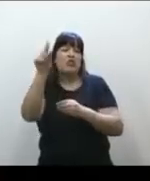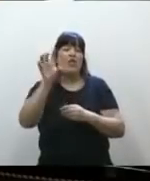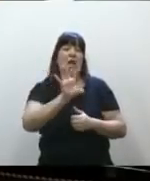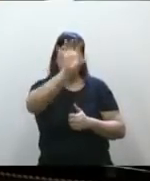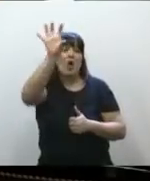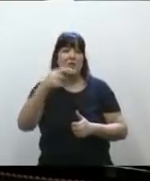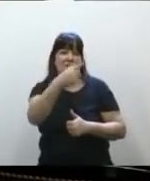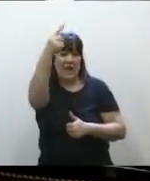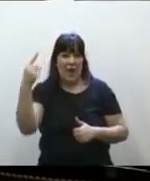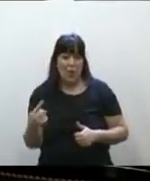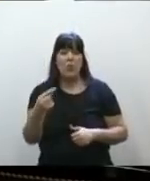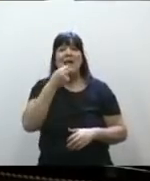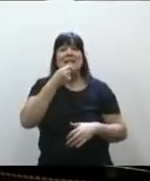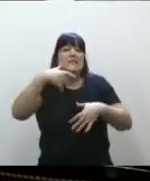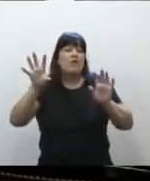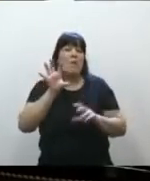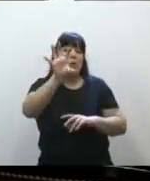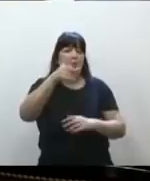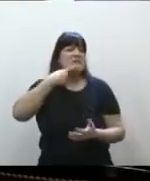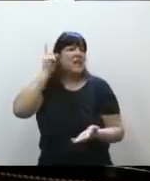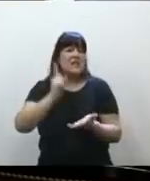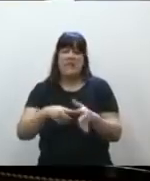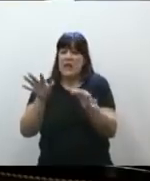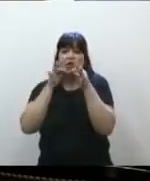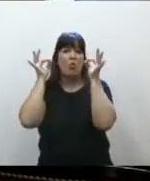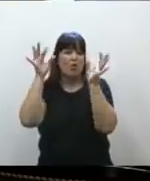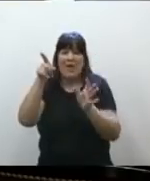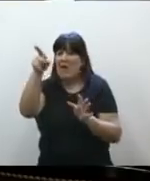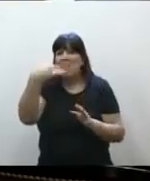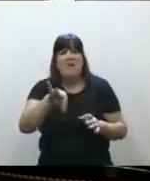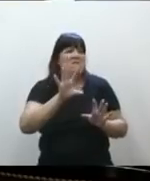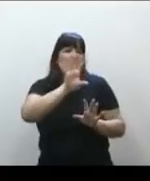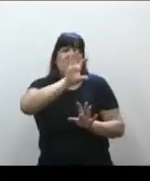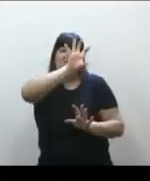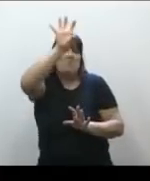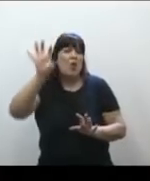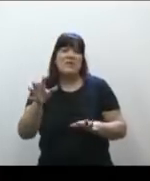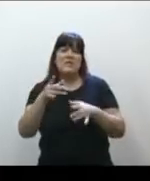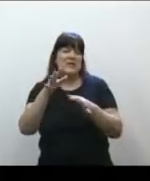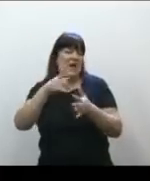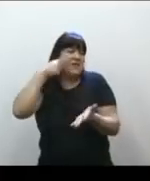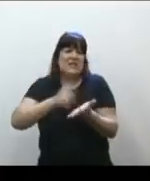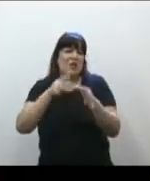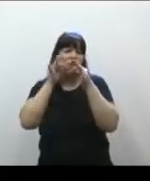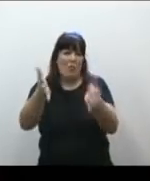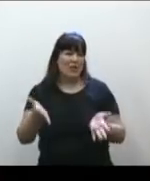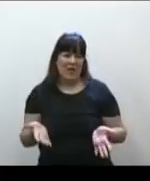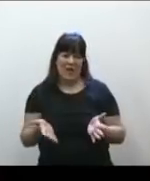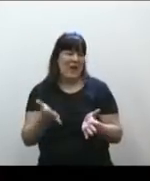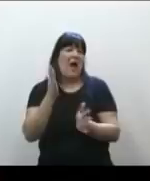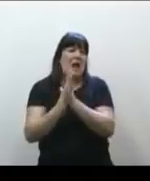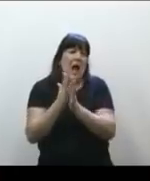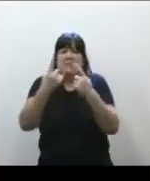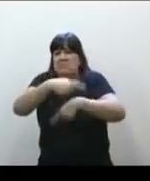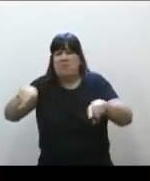si una provincia va a decidir la gratuidad que decida esa provincia y la que fuera. Más allá que en este caso, tampoco